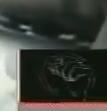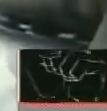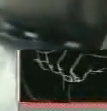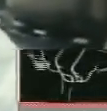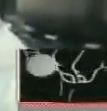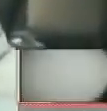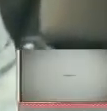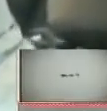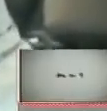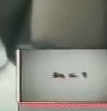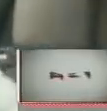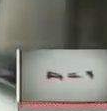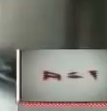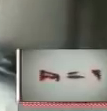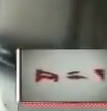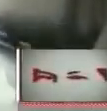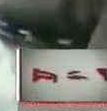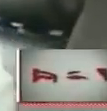Fuerte.